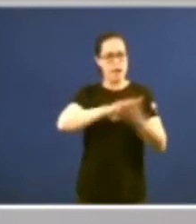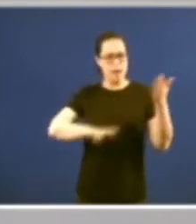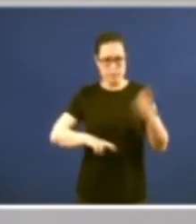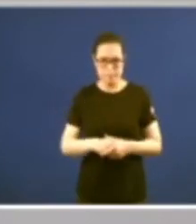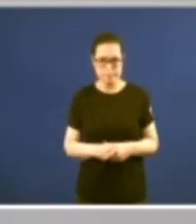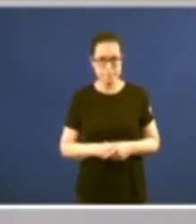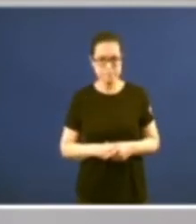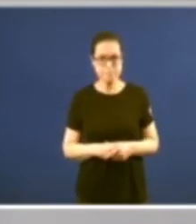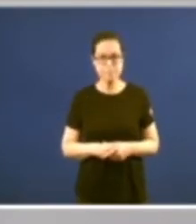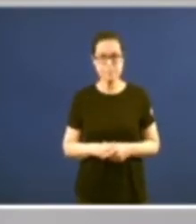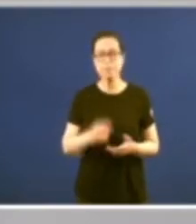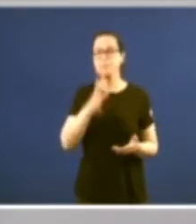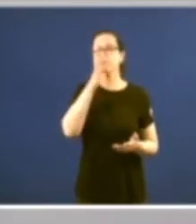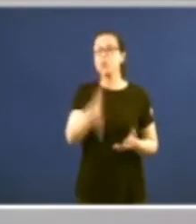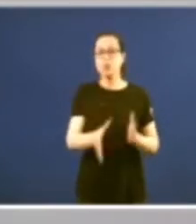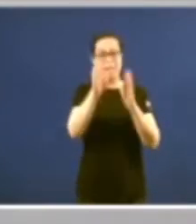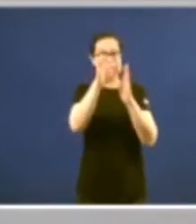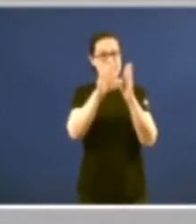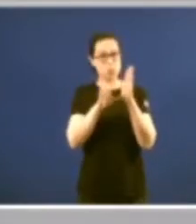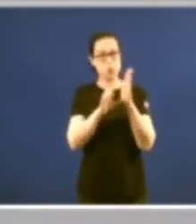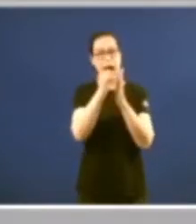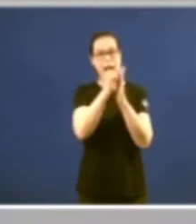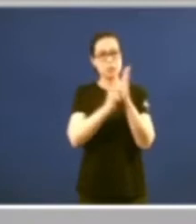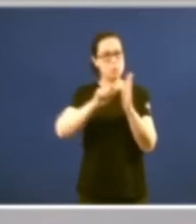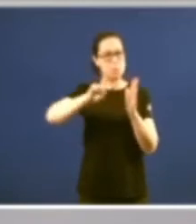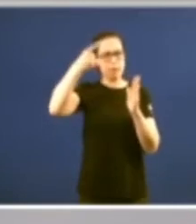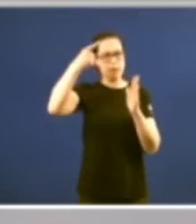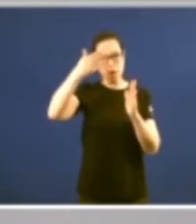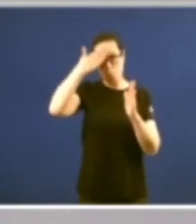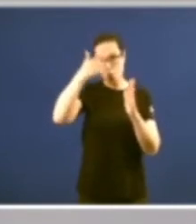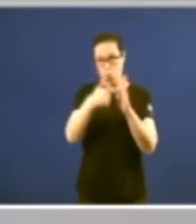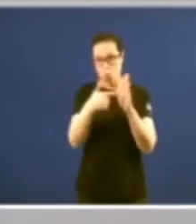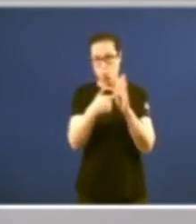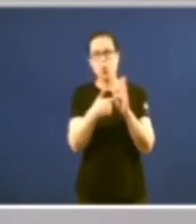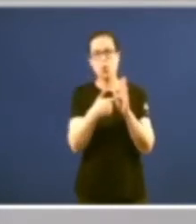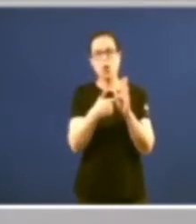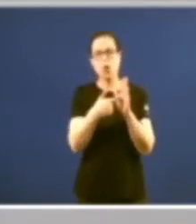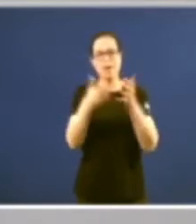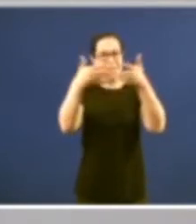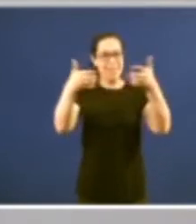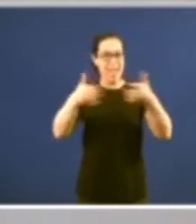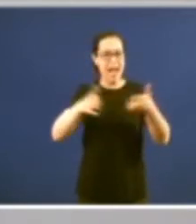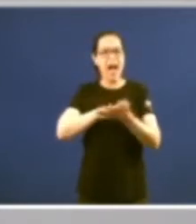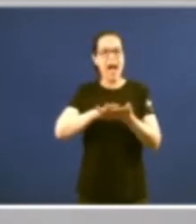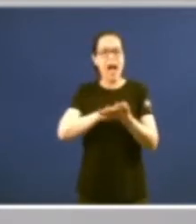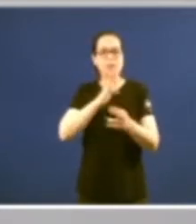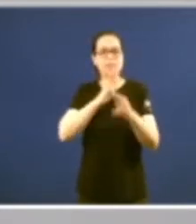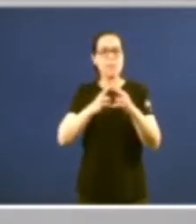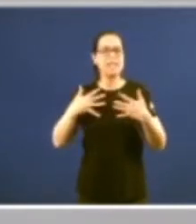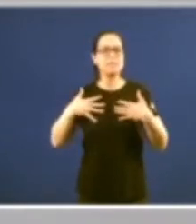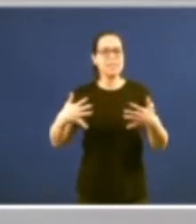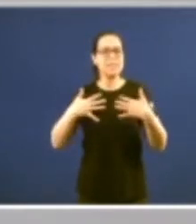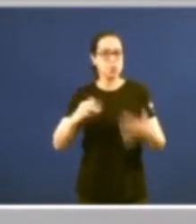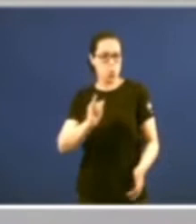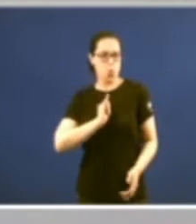por eso el estatuto en su artículo primero nos habla del espíritu de la galleguidad de